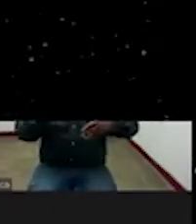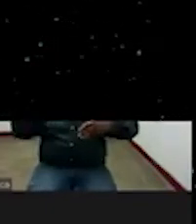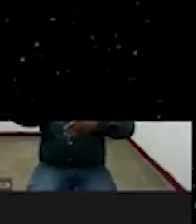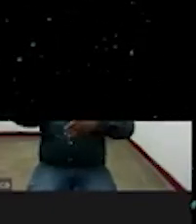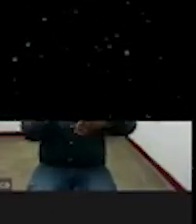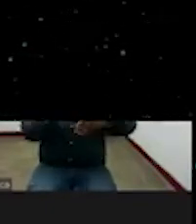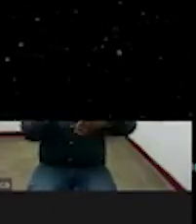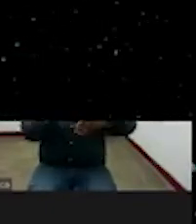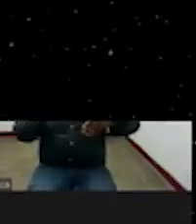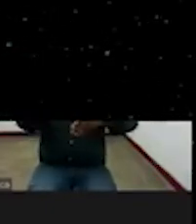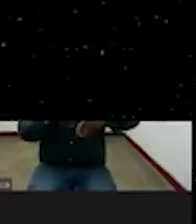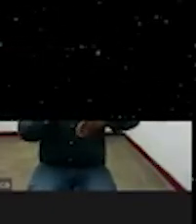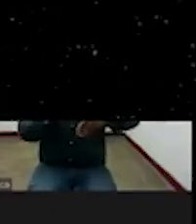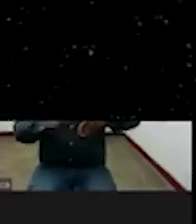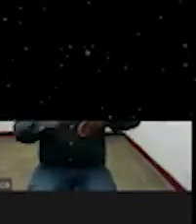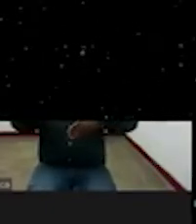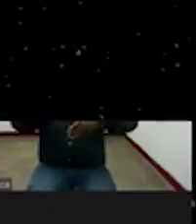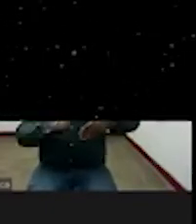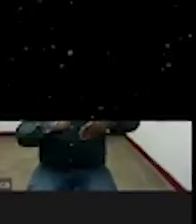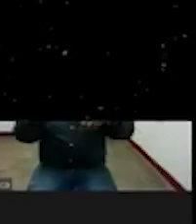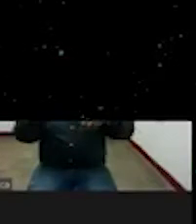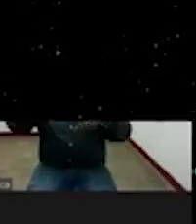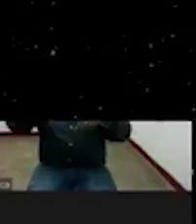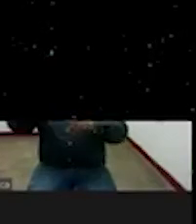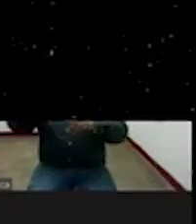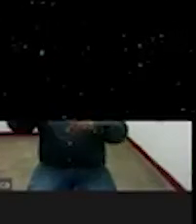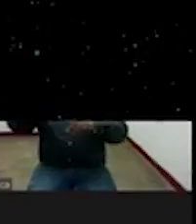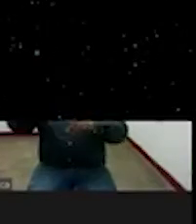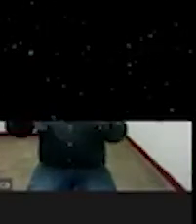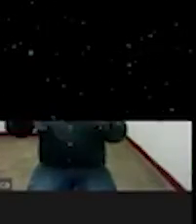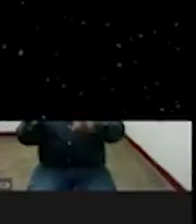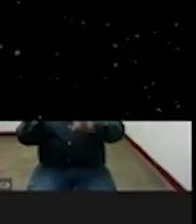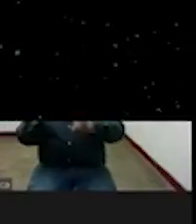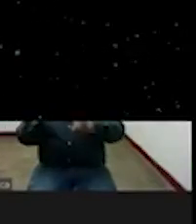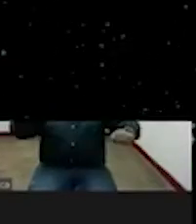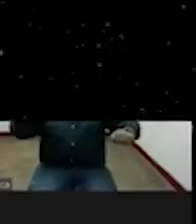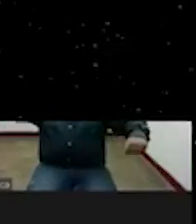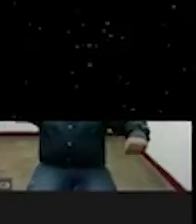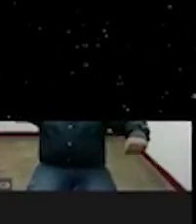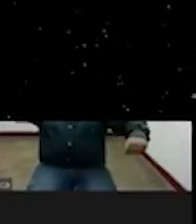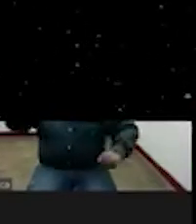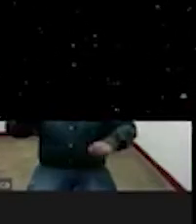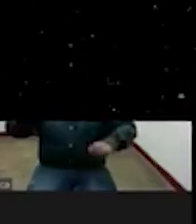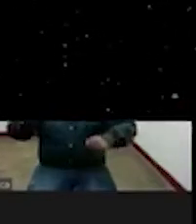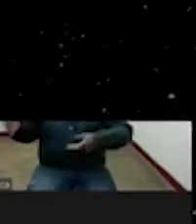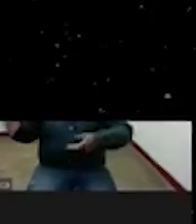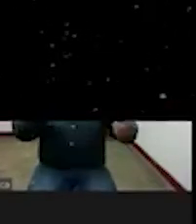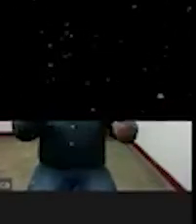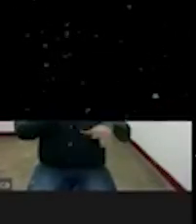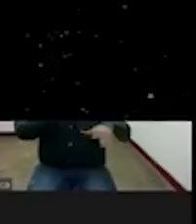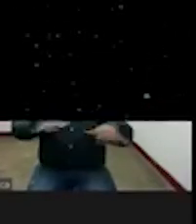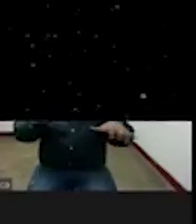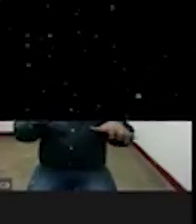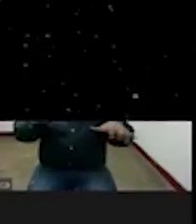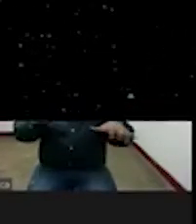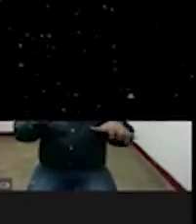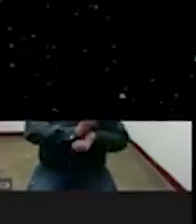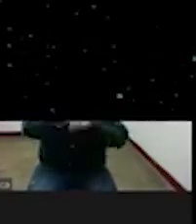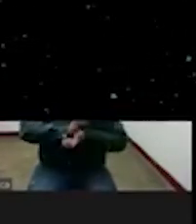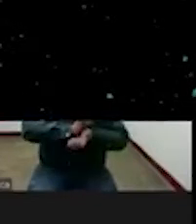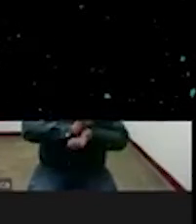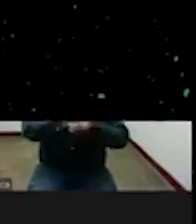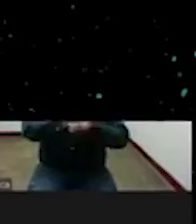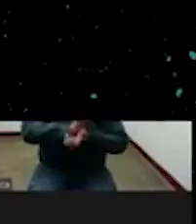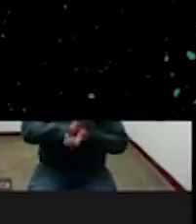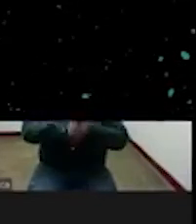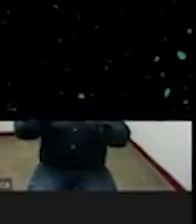de de esclavizadores llevando personas africanas para ser esclavizada y explotada en este territorio no lo